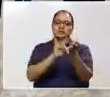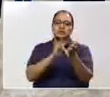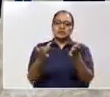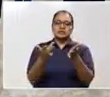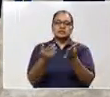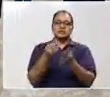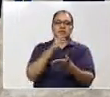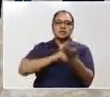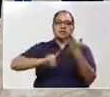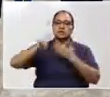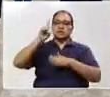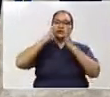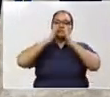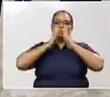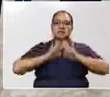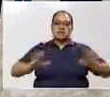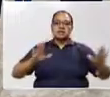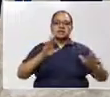y que Dios bendiga Honduras.